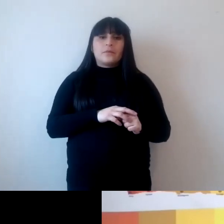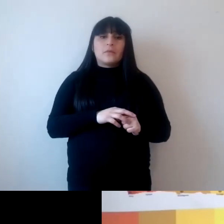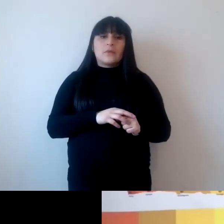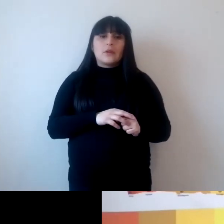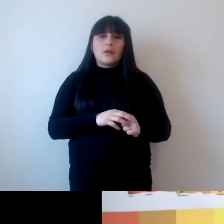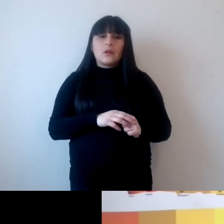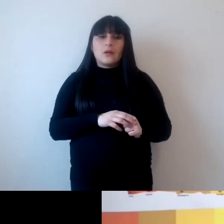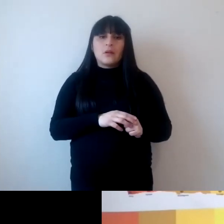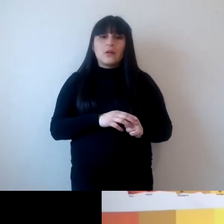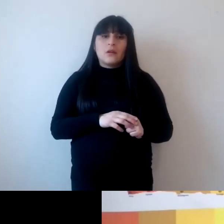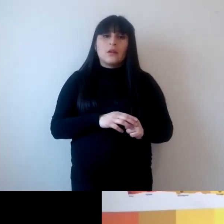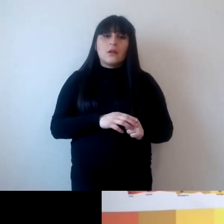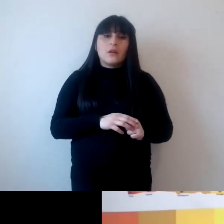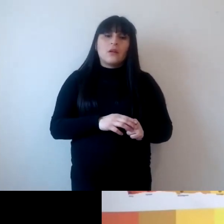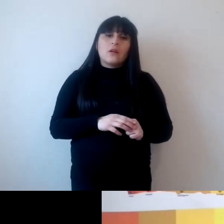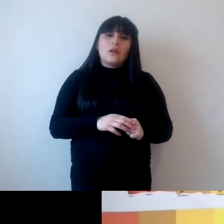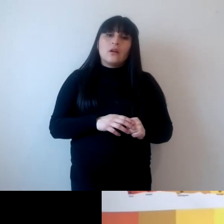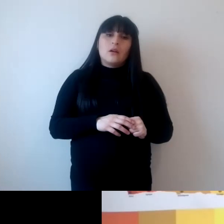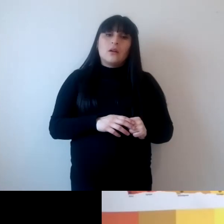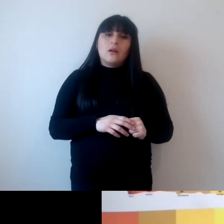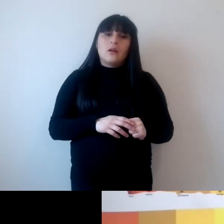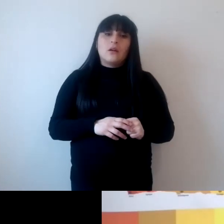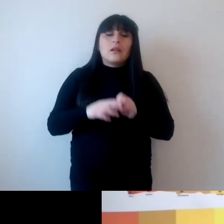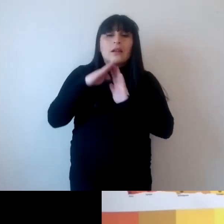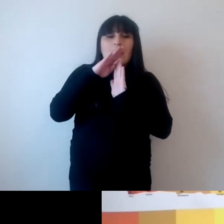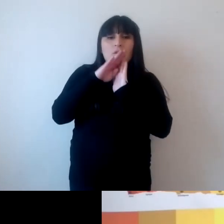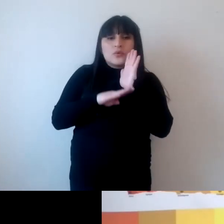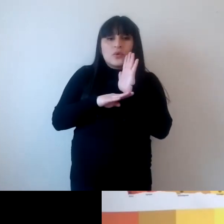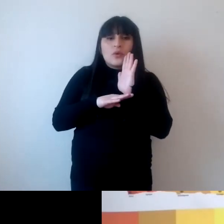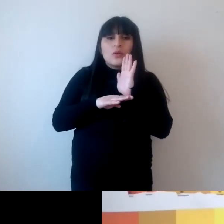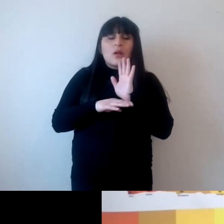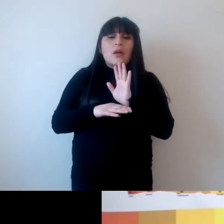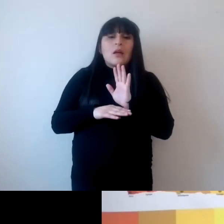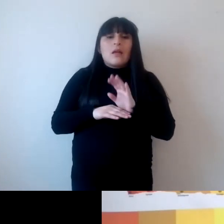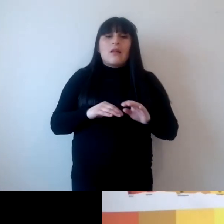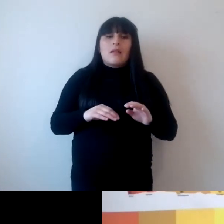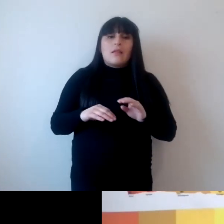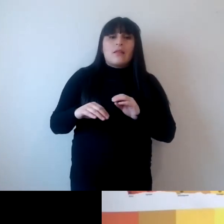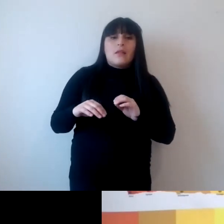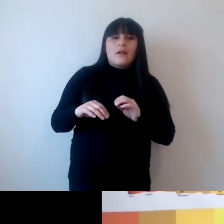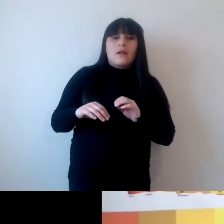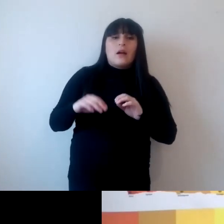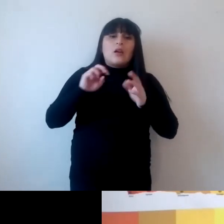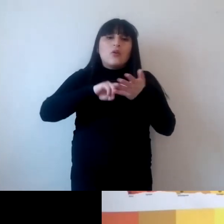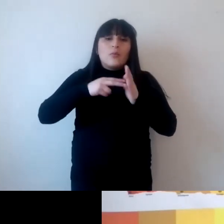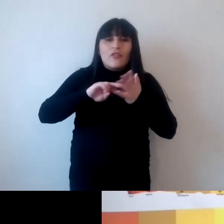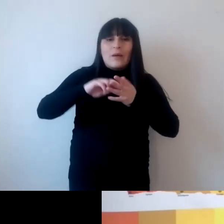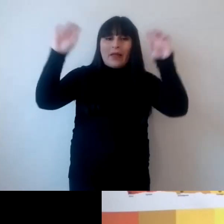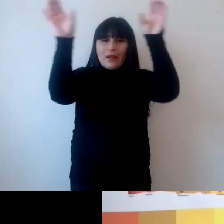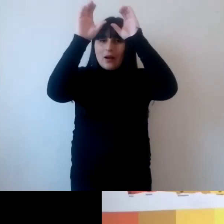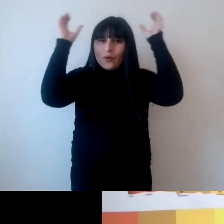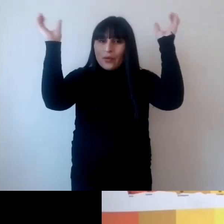desaparición de la sexta extinción de la reducción de la biodiversidad a los distintos problemas de la contaminación